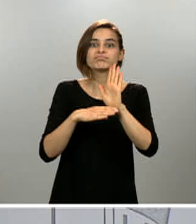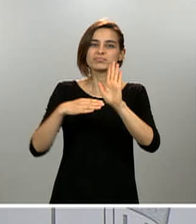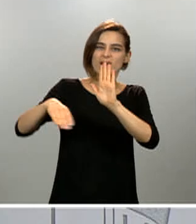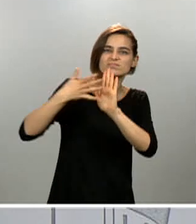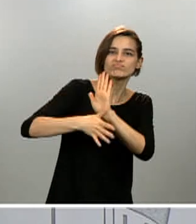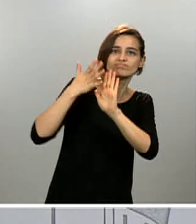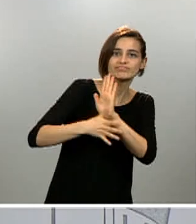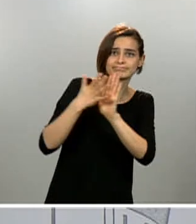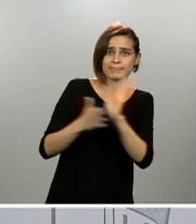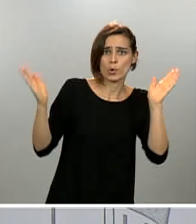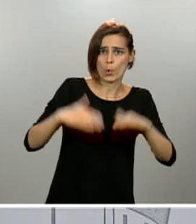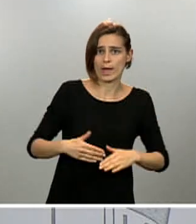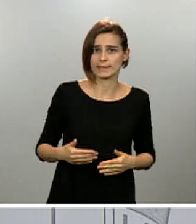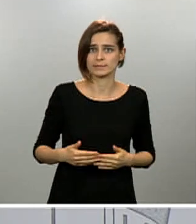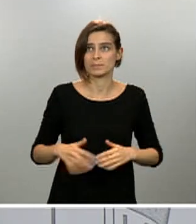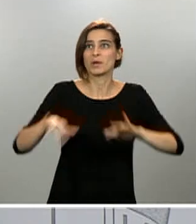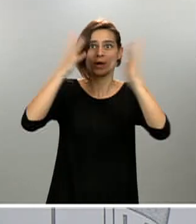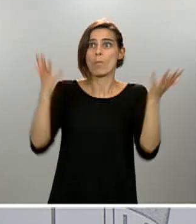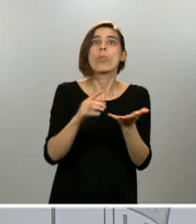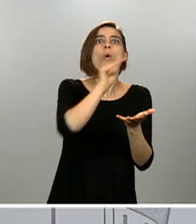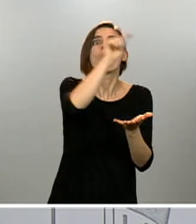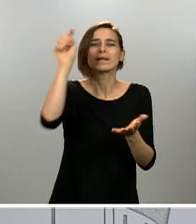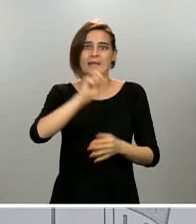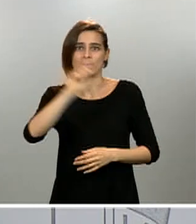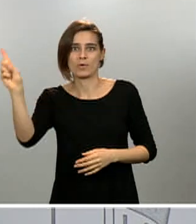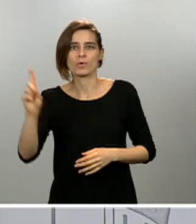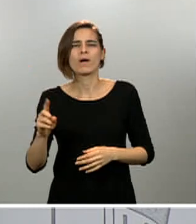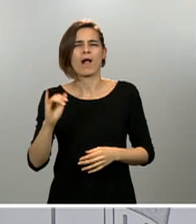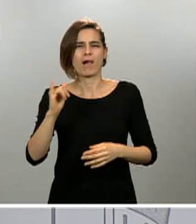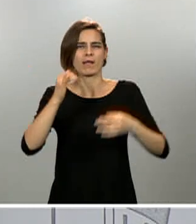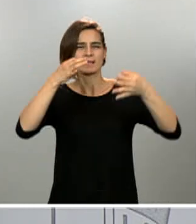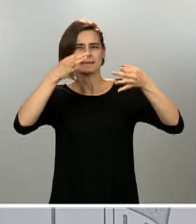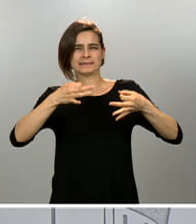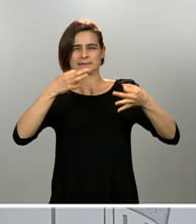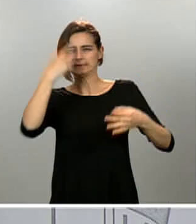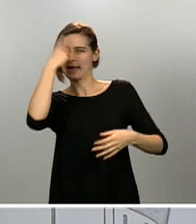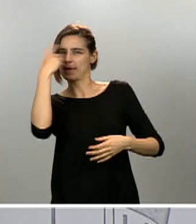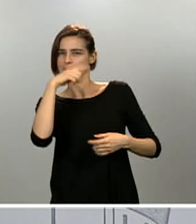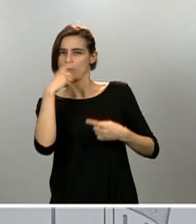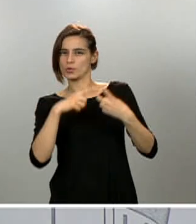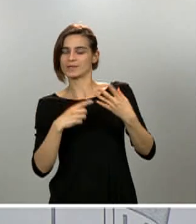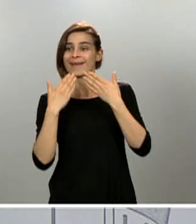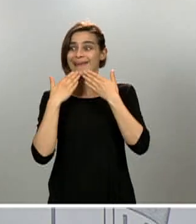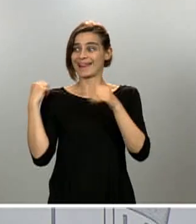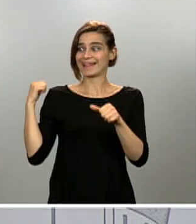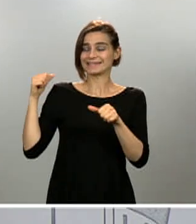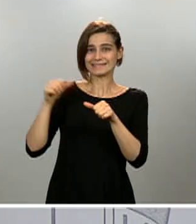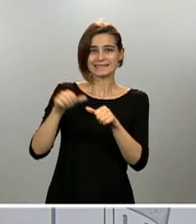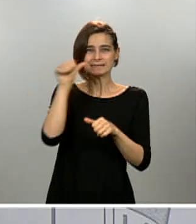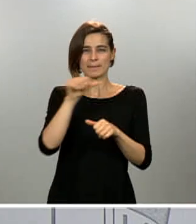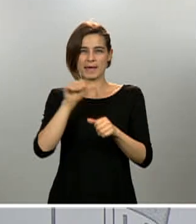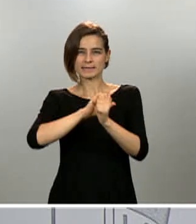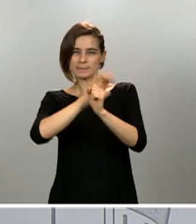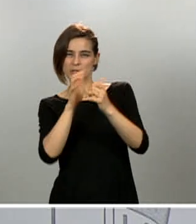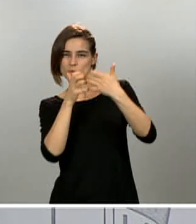certezas del conocimiento que hemos ido adquiriendo conforme hemos ido combatiendo este virus. Sí que hay también